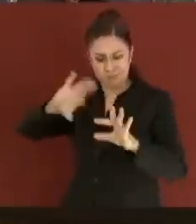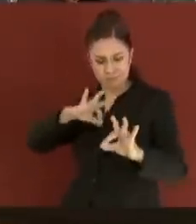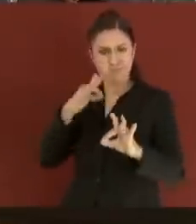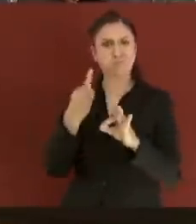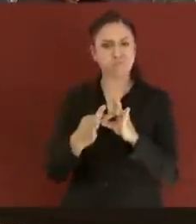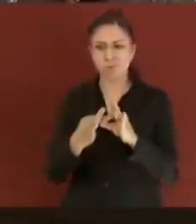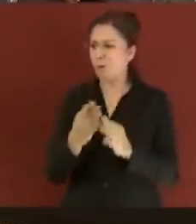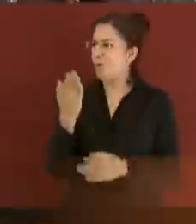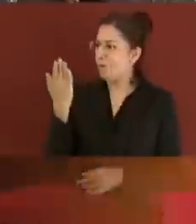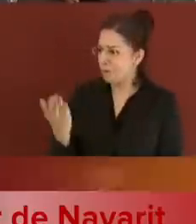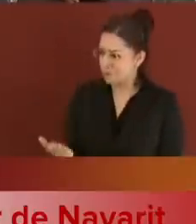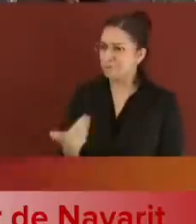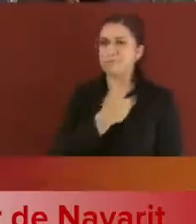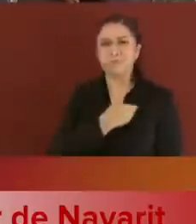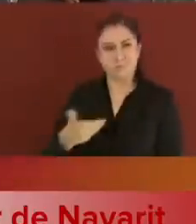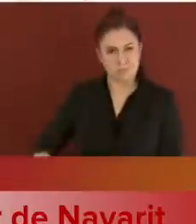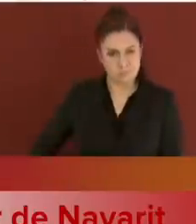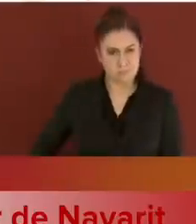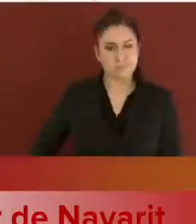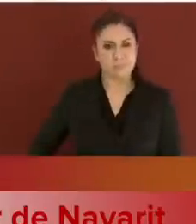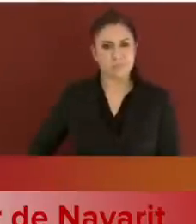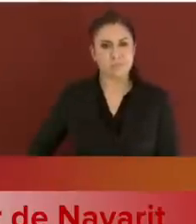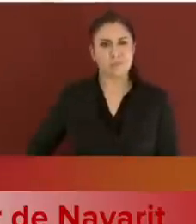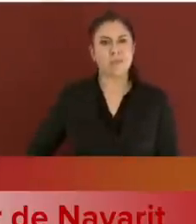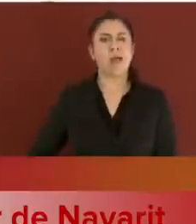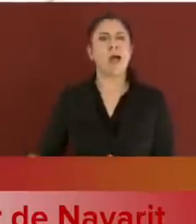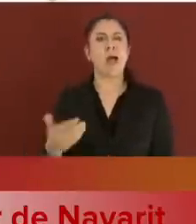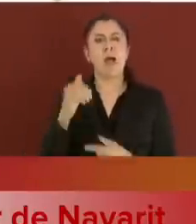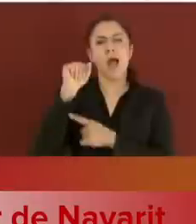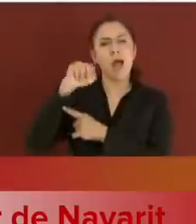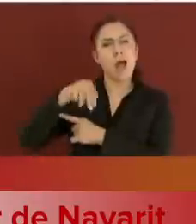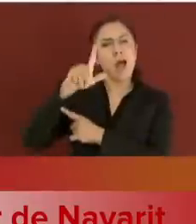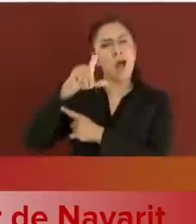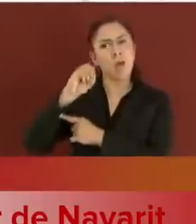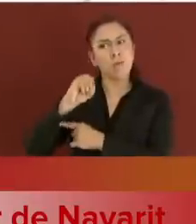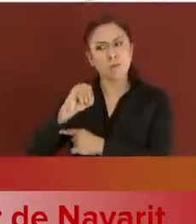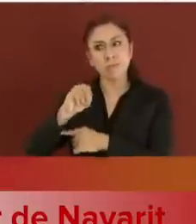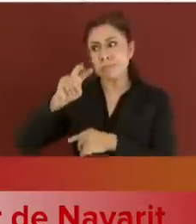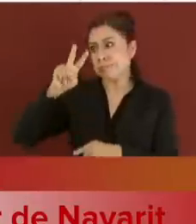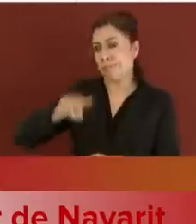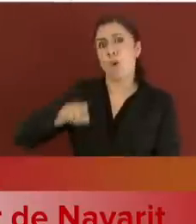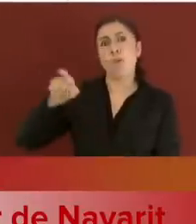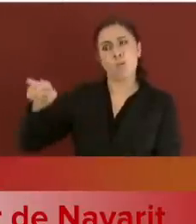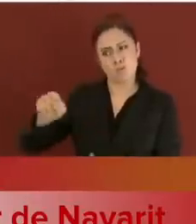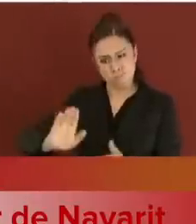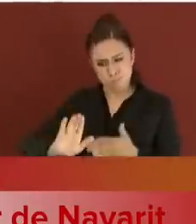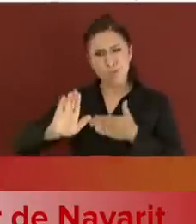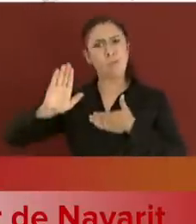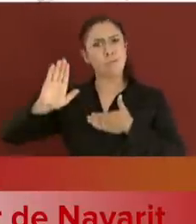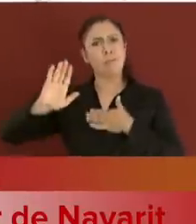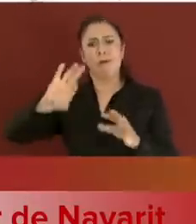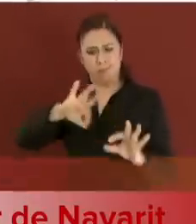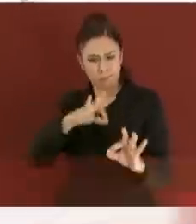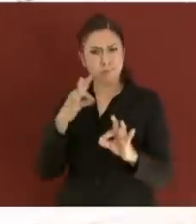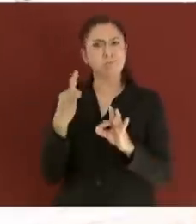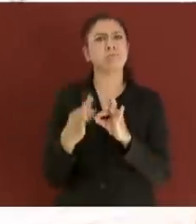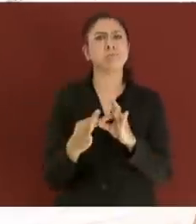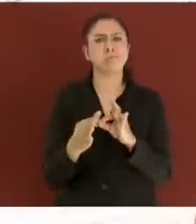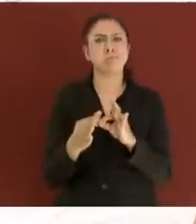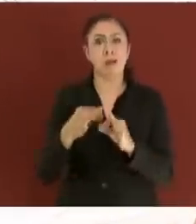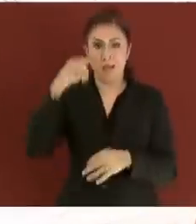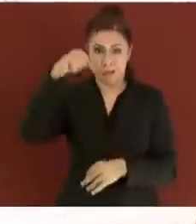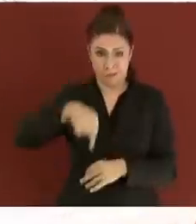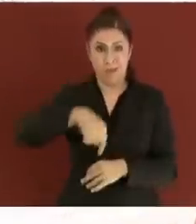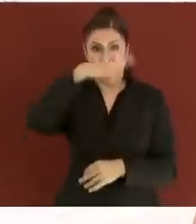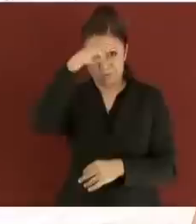señor presidente Andrés Manuel López Obrador, es un hombre que cumple sus compromisos y que con el pueblo de Nayarit